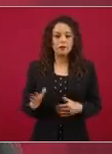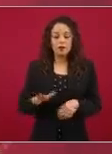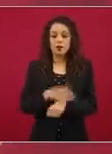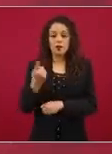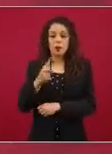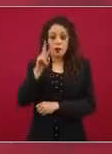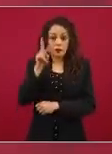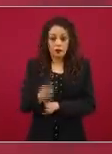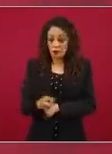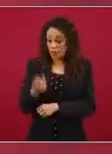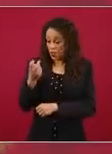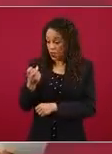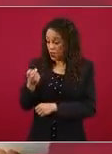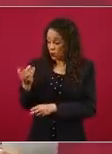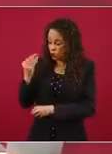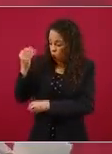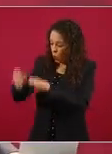hablando de décadas.